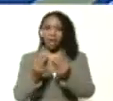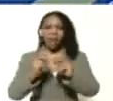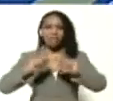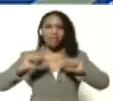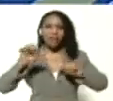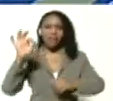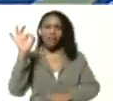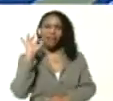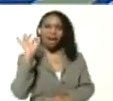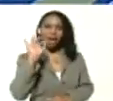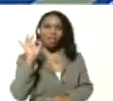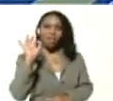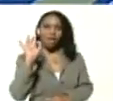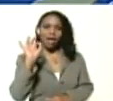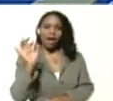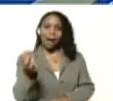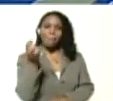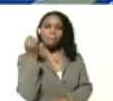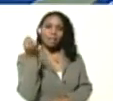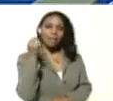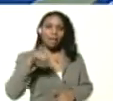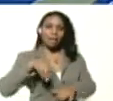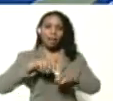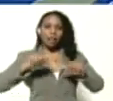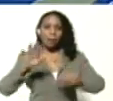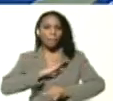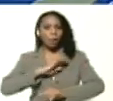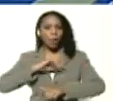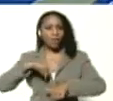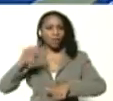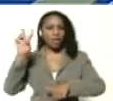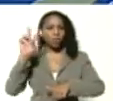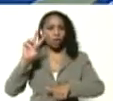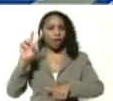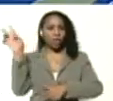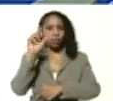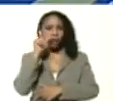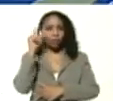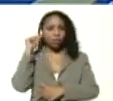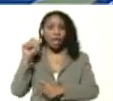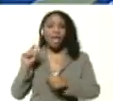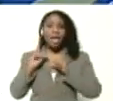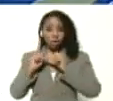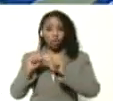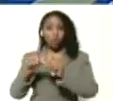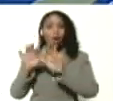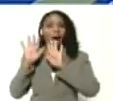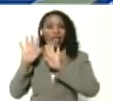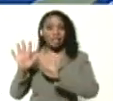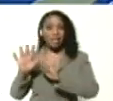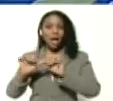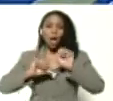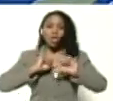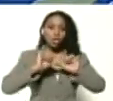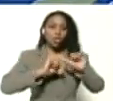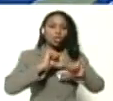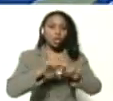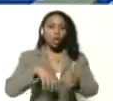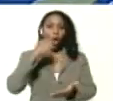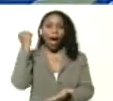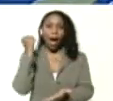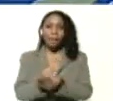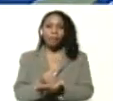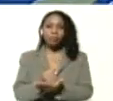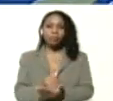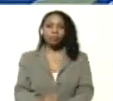jamás esta es la tierra de los venezolanos y las venezolanas y así seguirá siendo por los siglos de los siglos amén